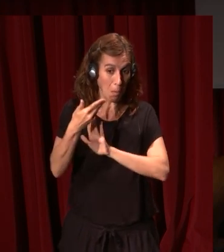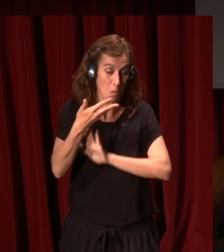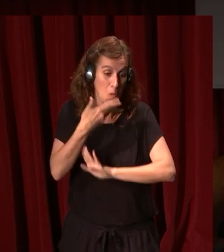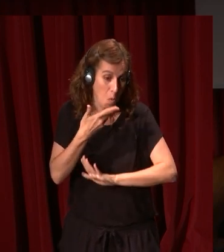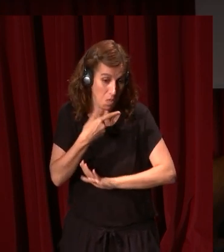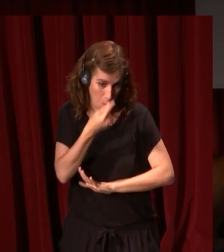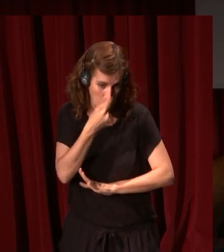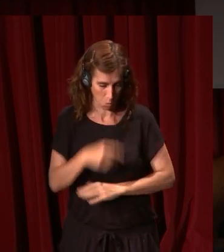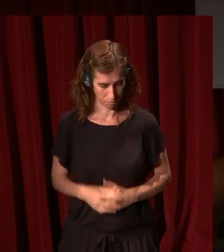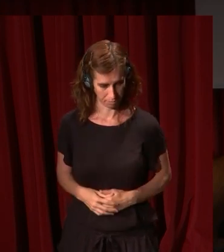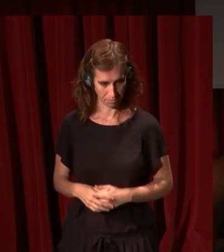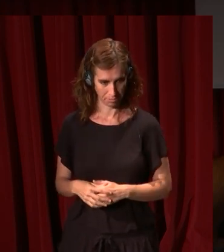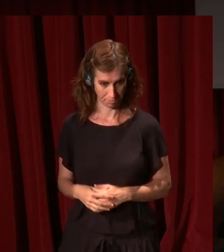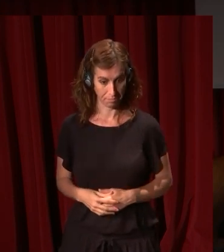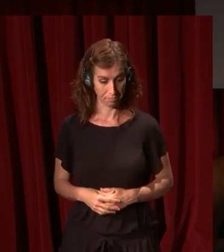conocida.